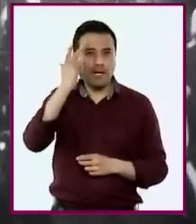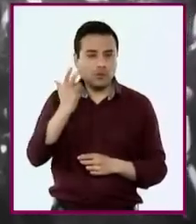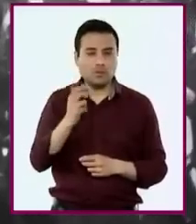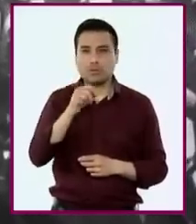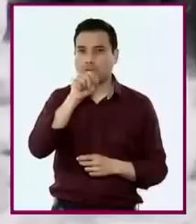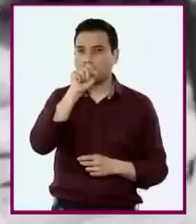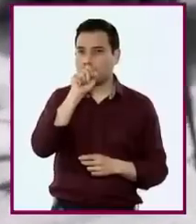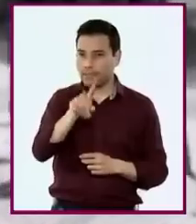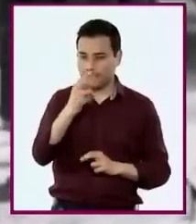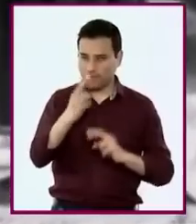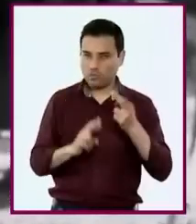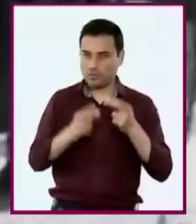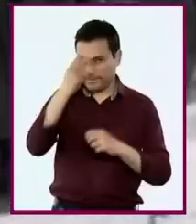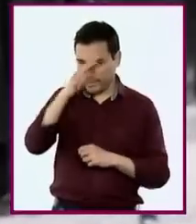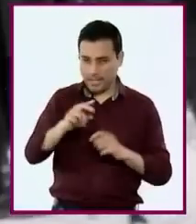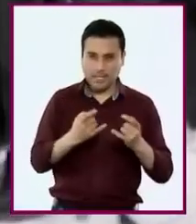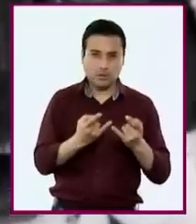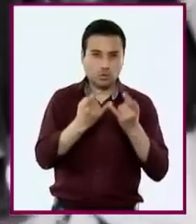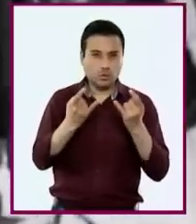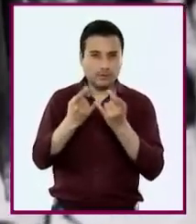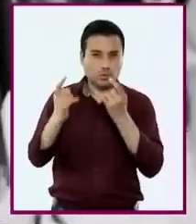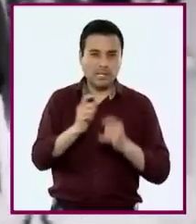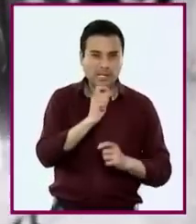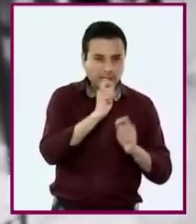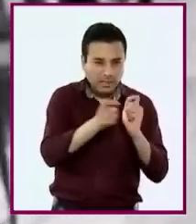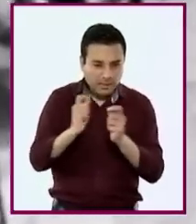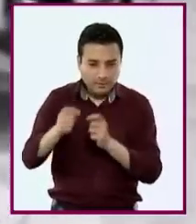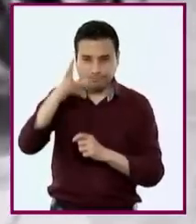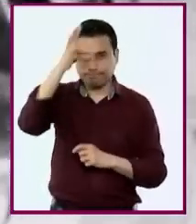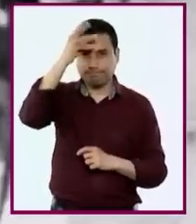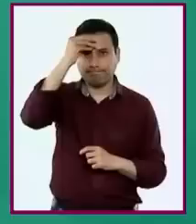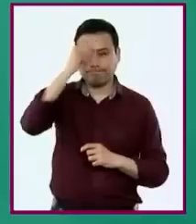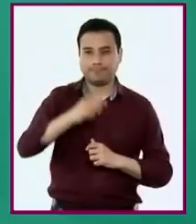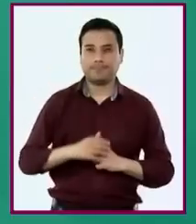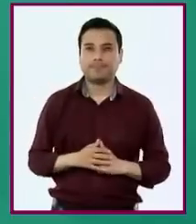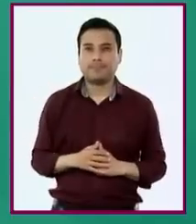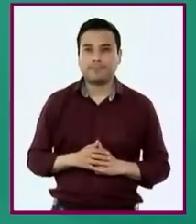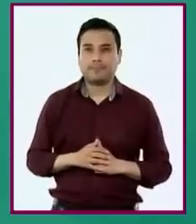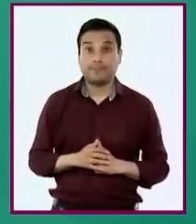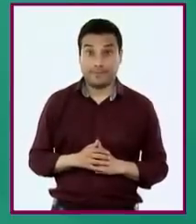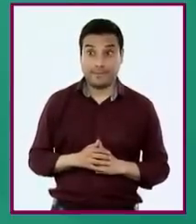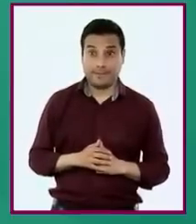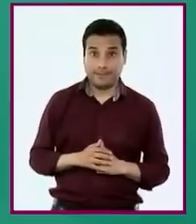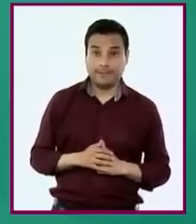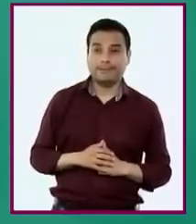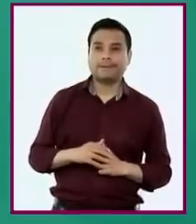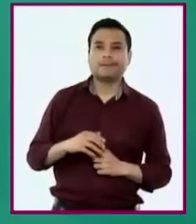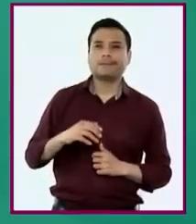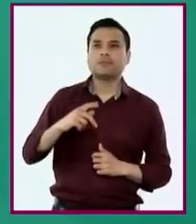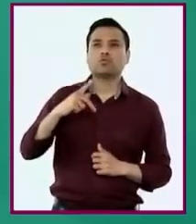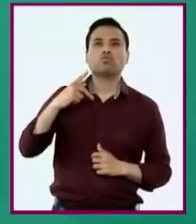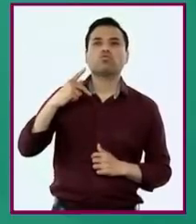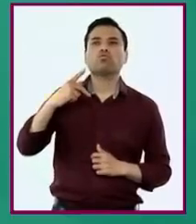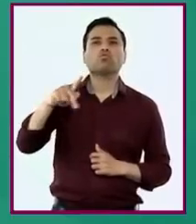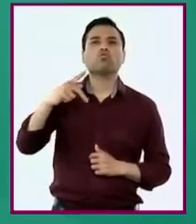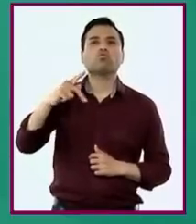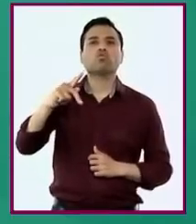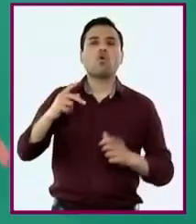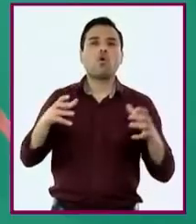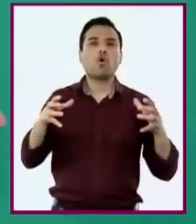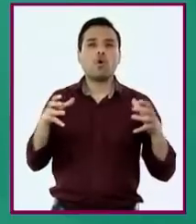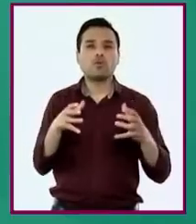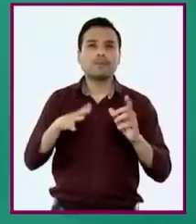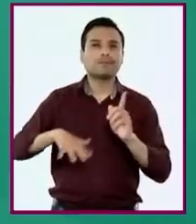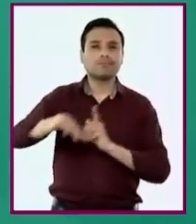el porfiriato y la revolución mexicana, entre otros. El análisis considera la realidad local de las